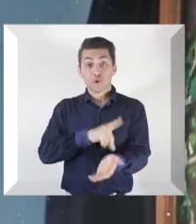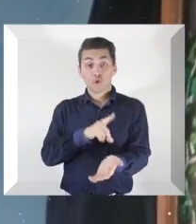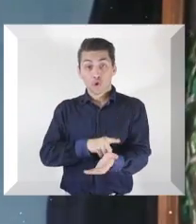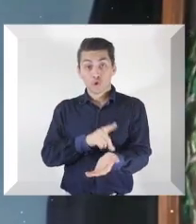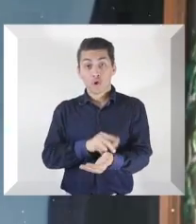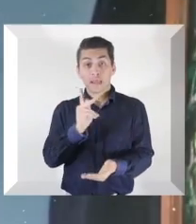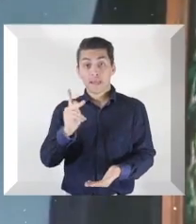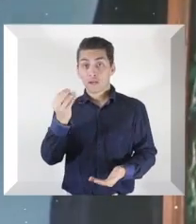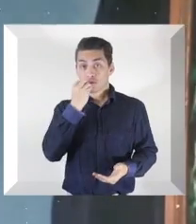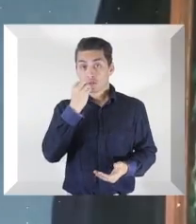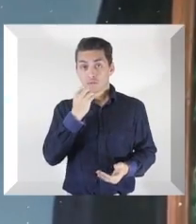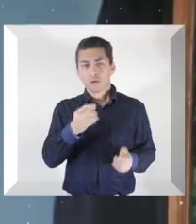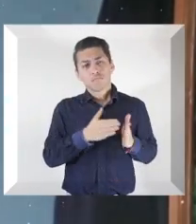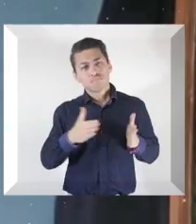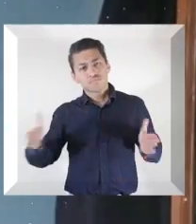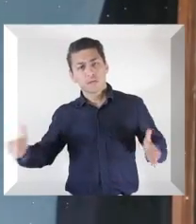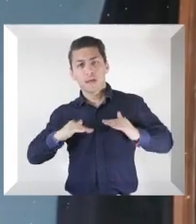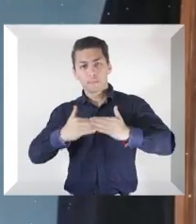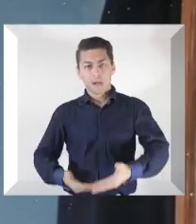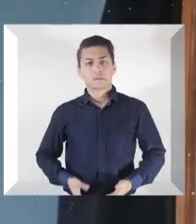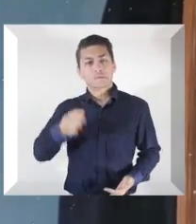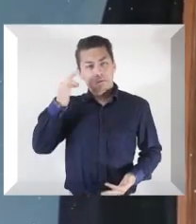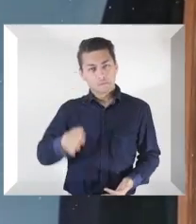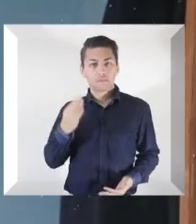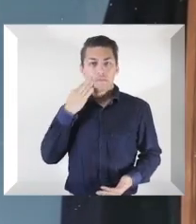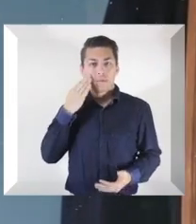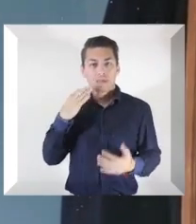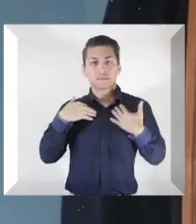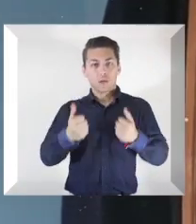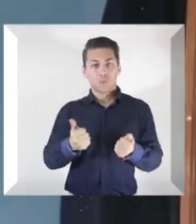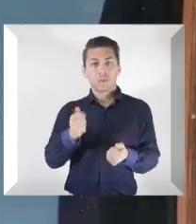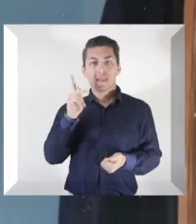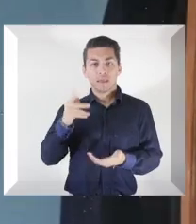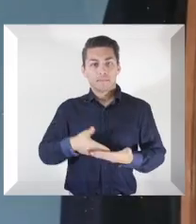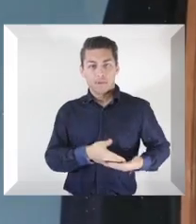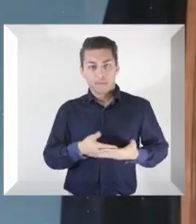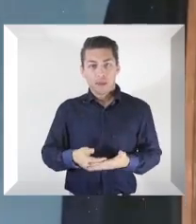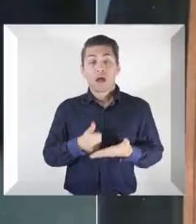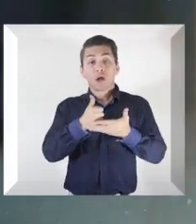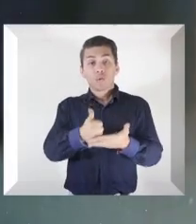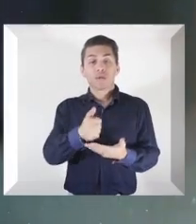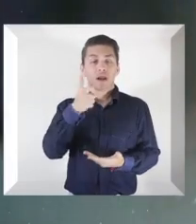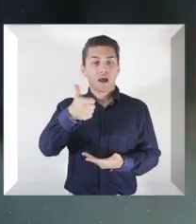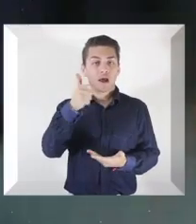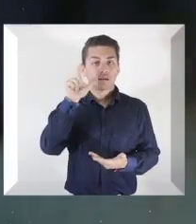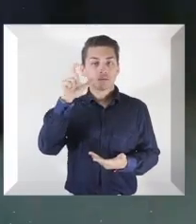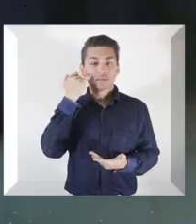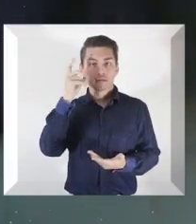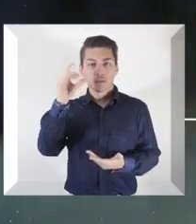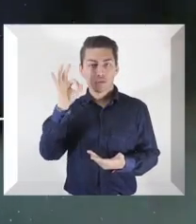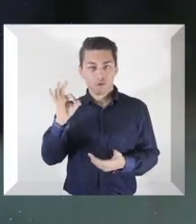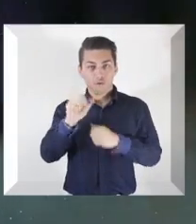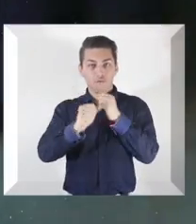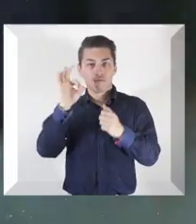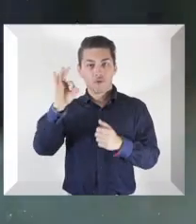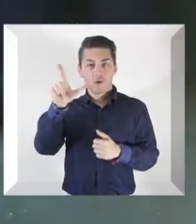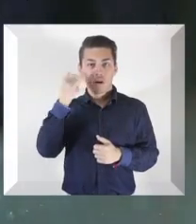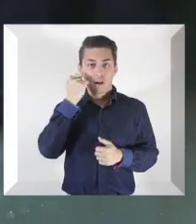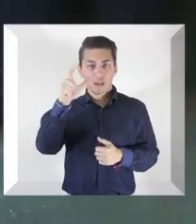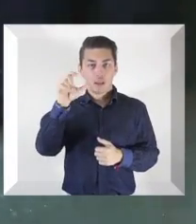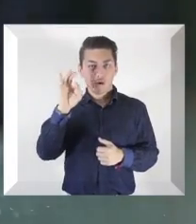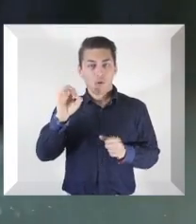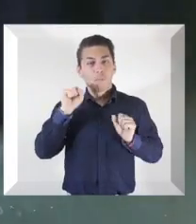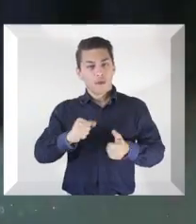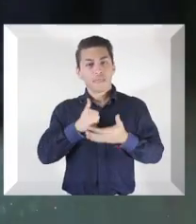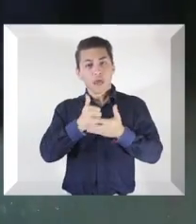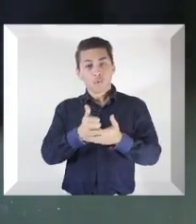médica y nutricional durante el embarazo garantiza la salud de la madre y su niño. Suplementando con hierro y ácido fólico, prevenimos anemia en